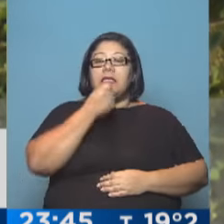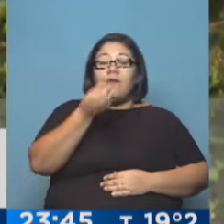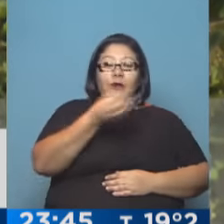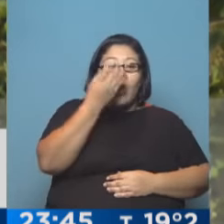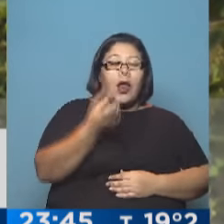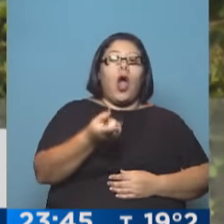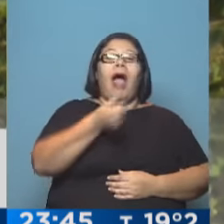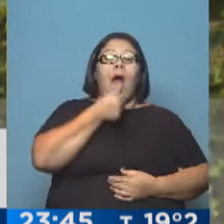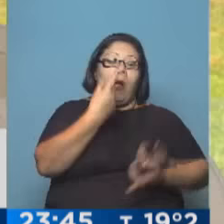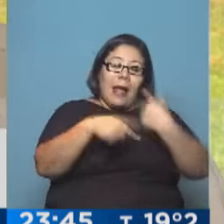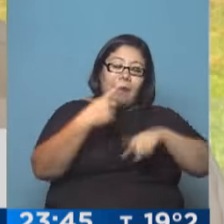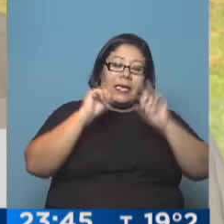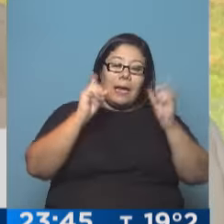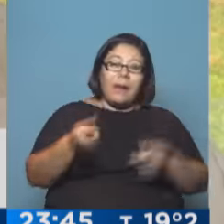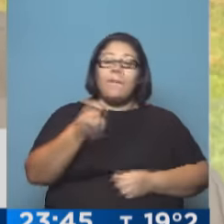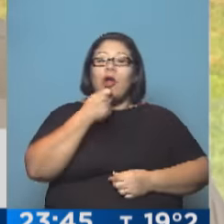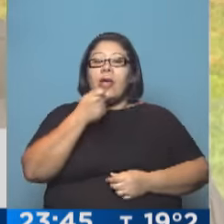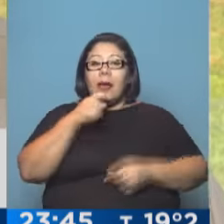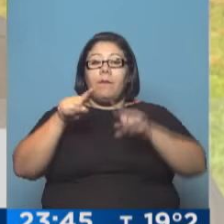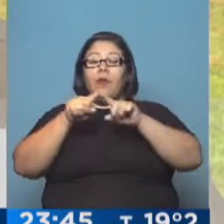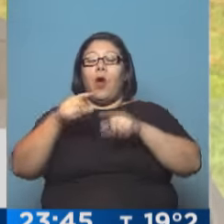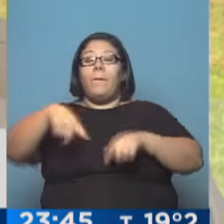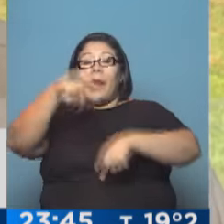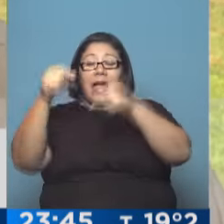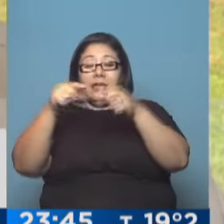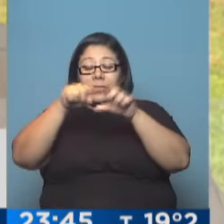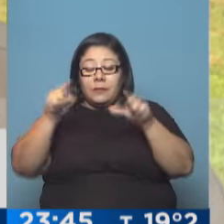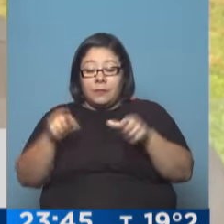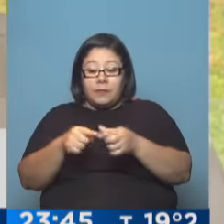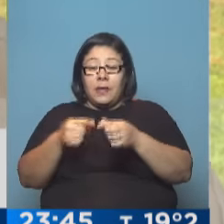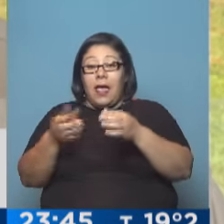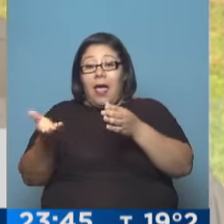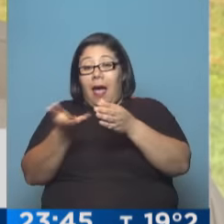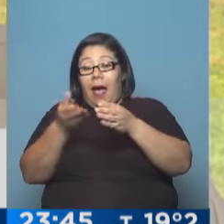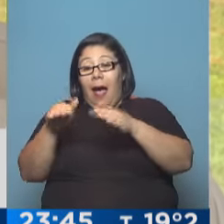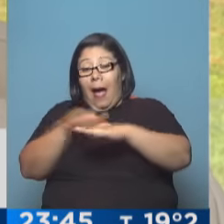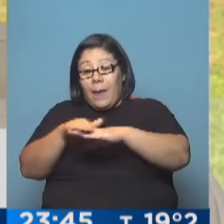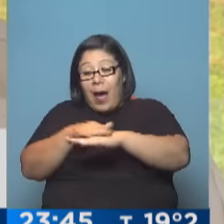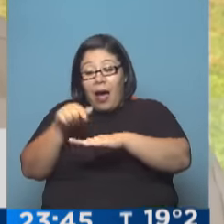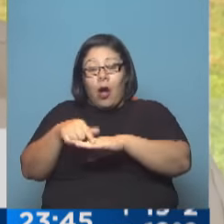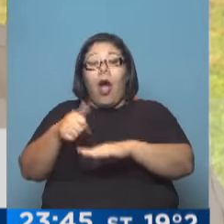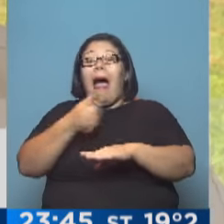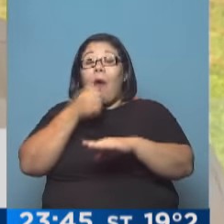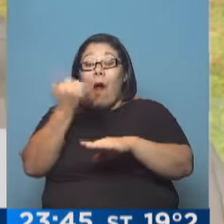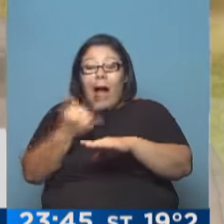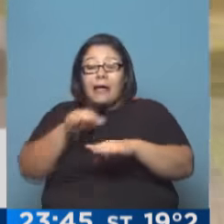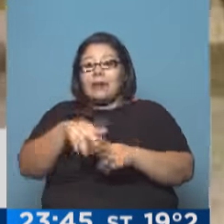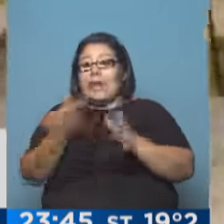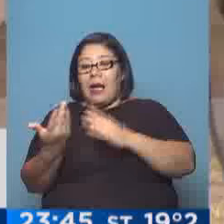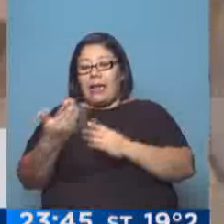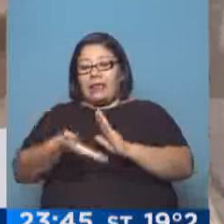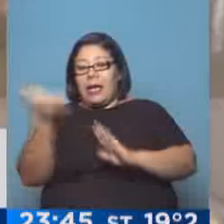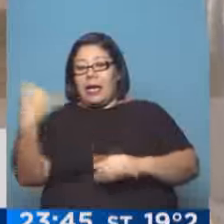del agua de riego que hay abajo de las macetas se roten y se raspen y se cambien. Todo aquello que sea agua limpia y